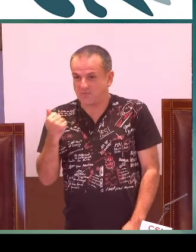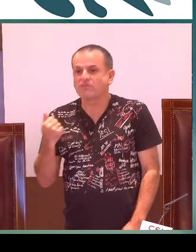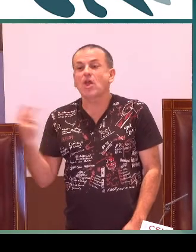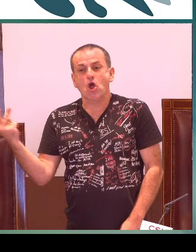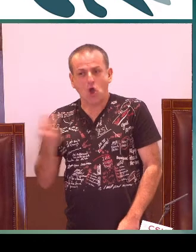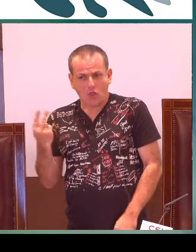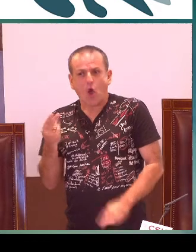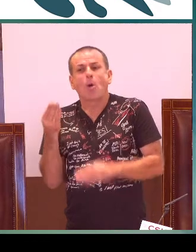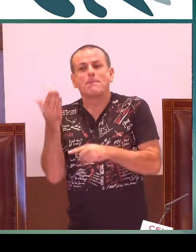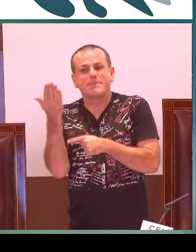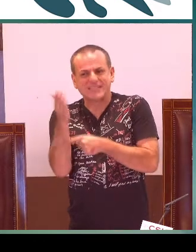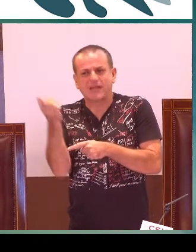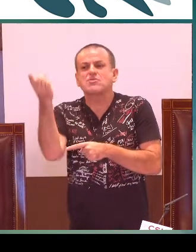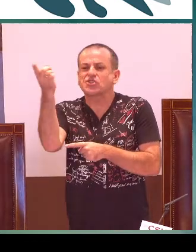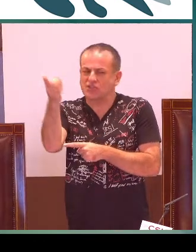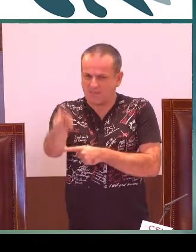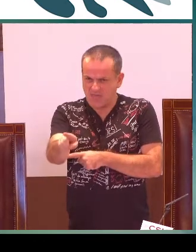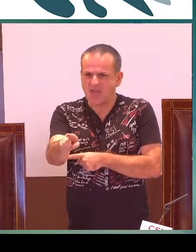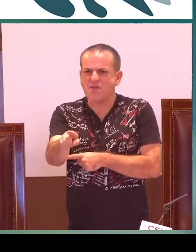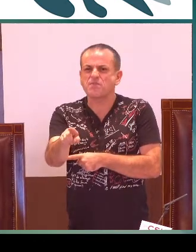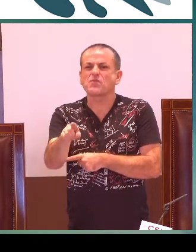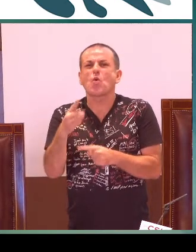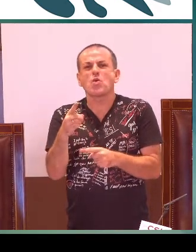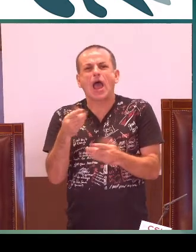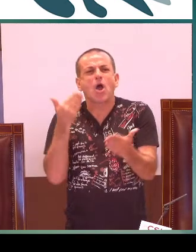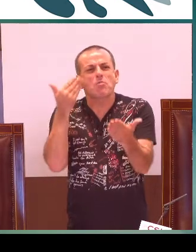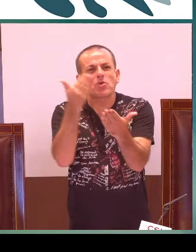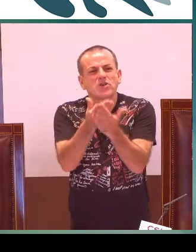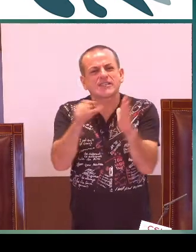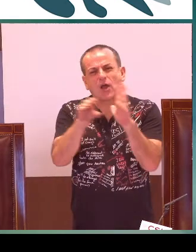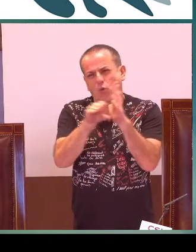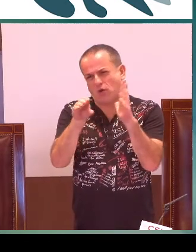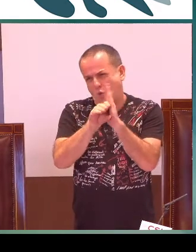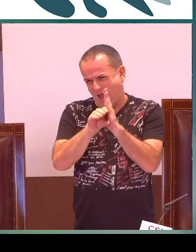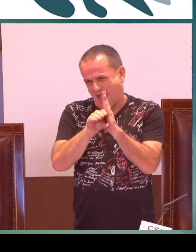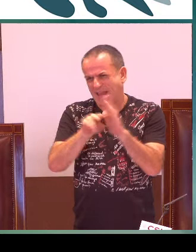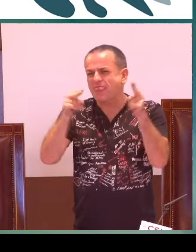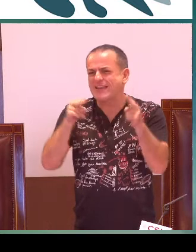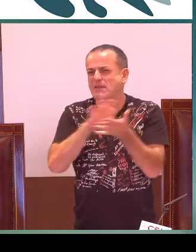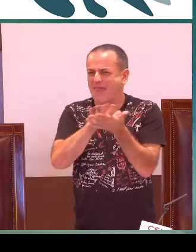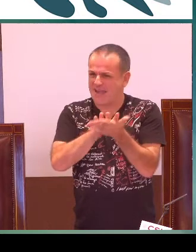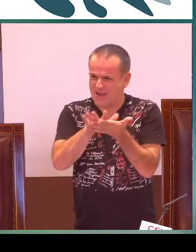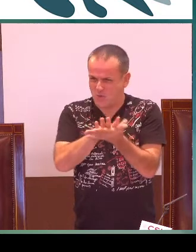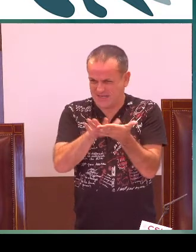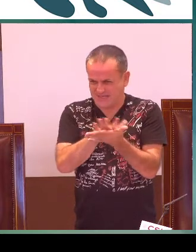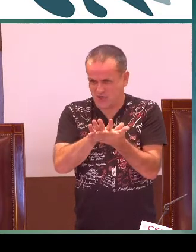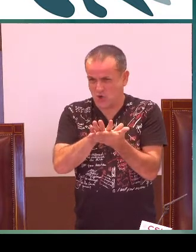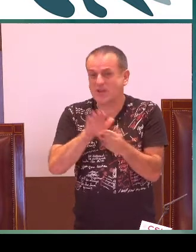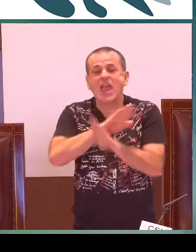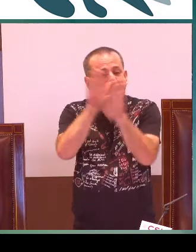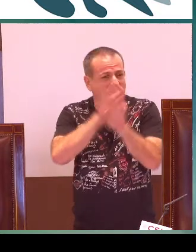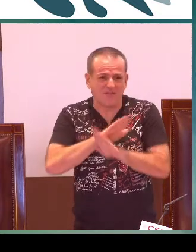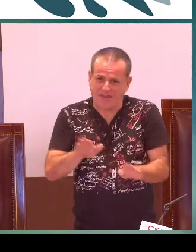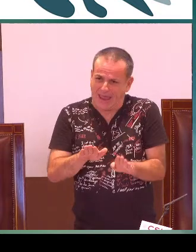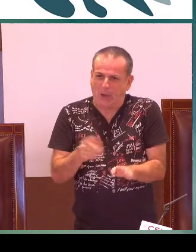El año pasado los dos presentamos también una comunicación que era el tema